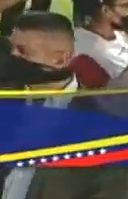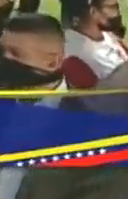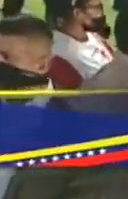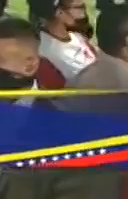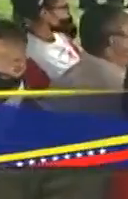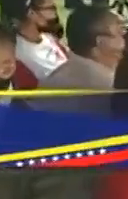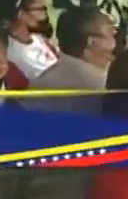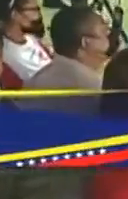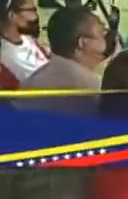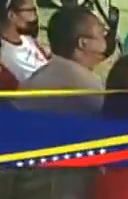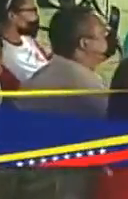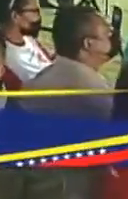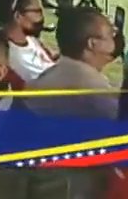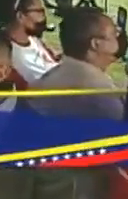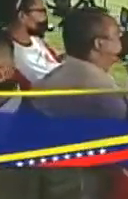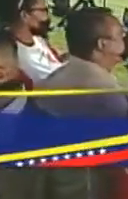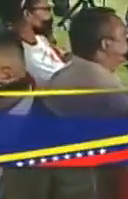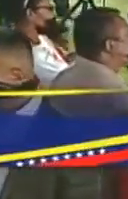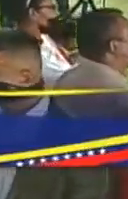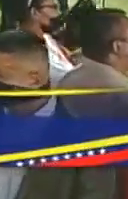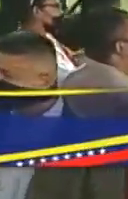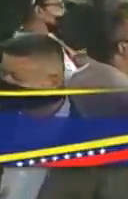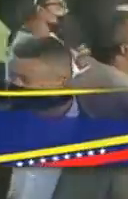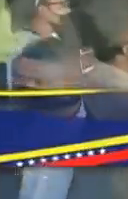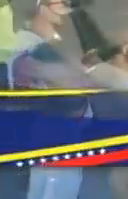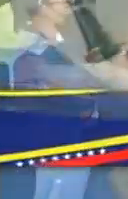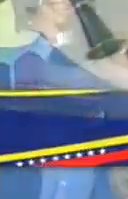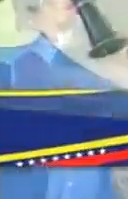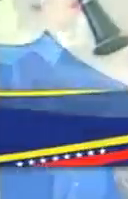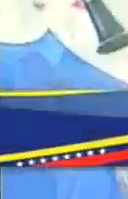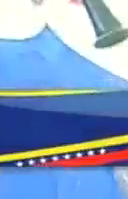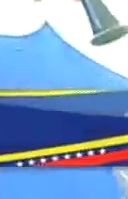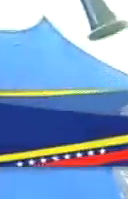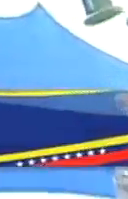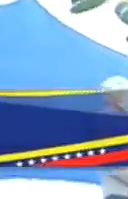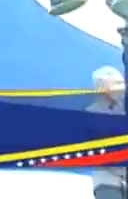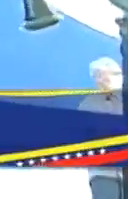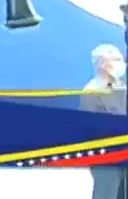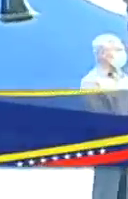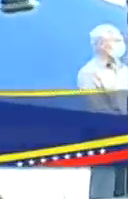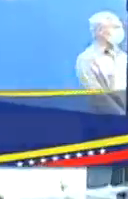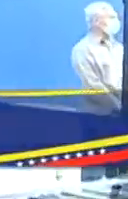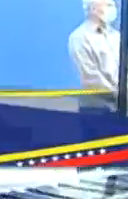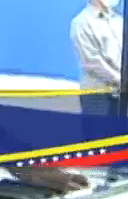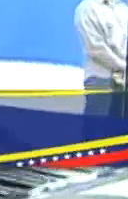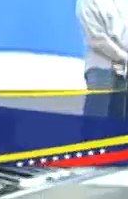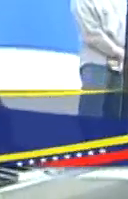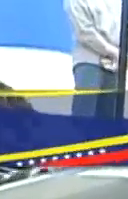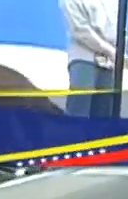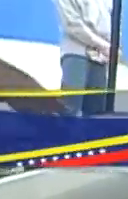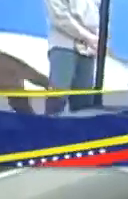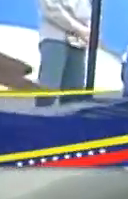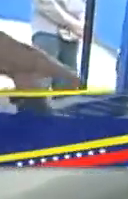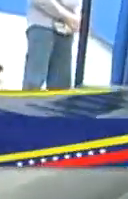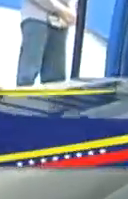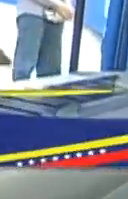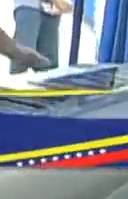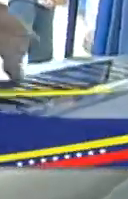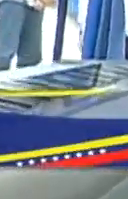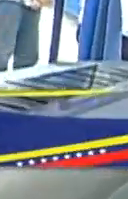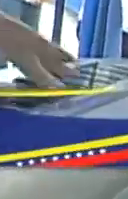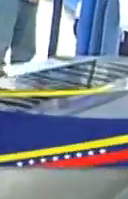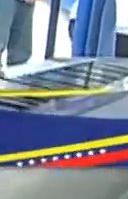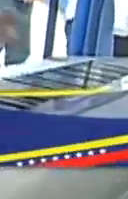fuerza política a la orden de la revolución bolivariana para construir viviendas dignas. Recordemos que la Gran Misión Vivienda Venezuela tiene una